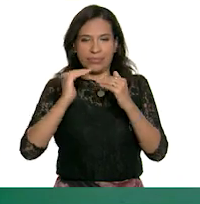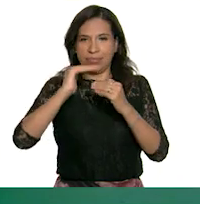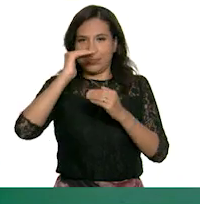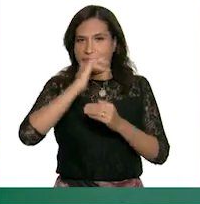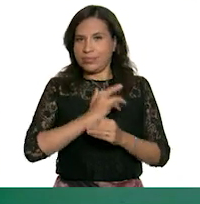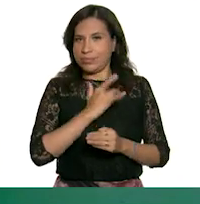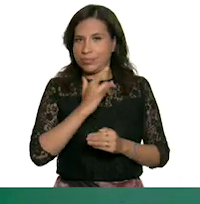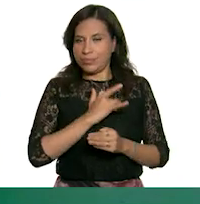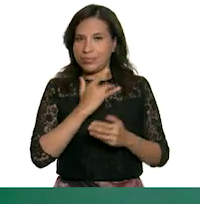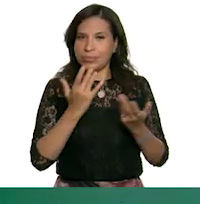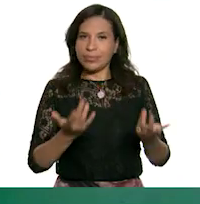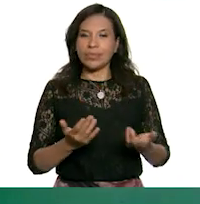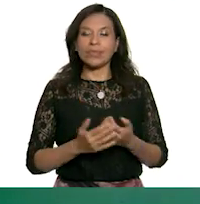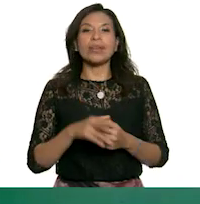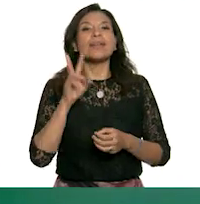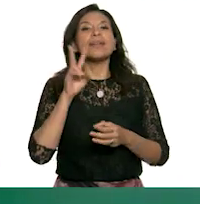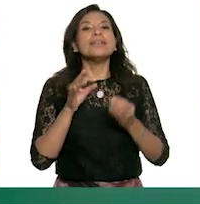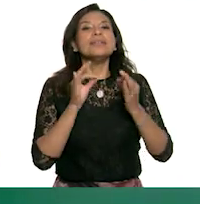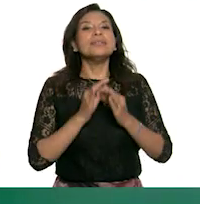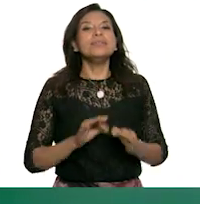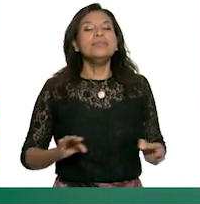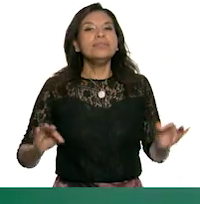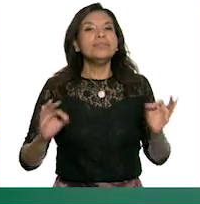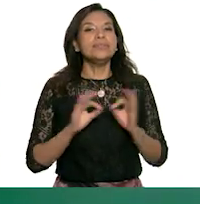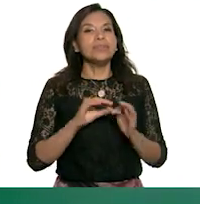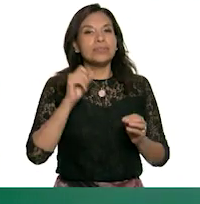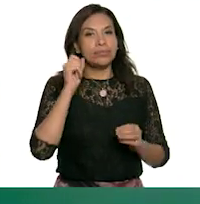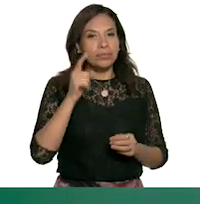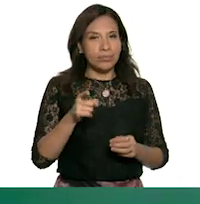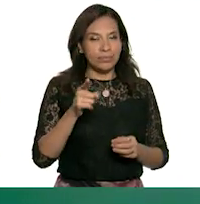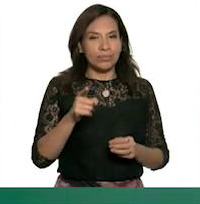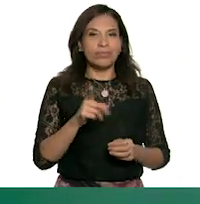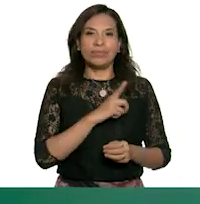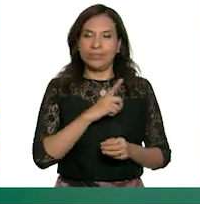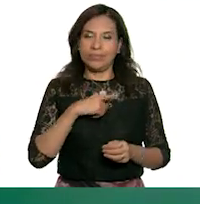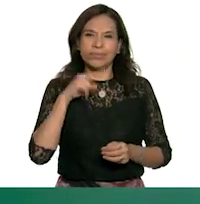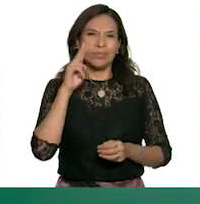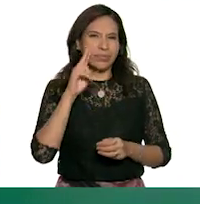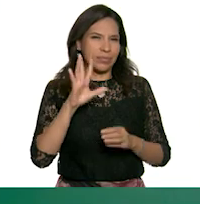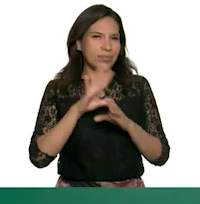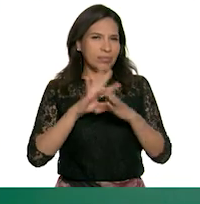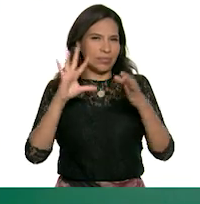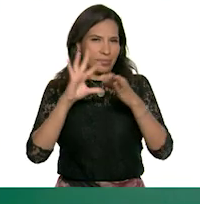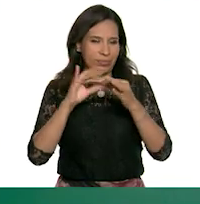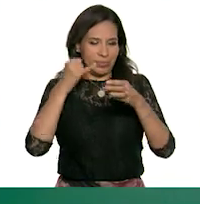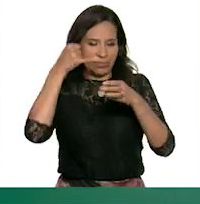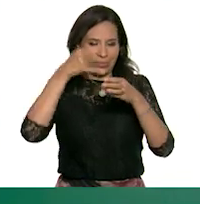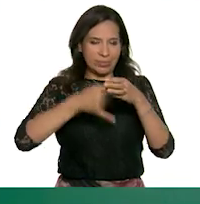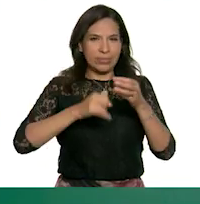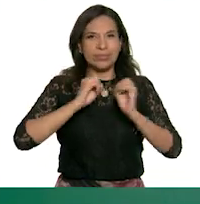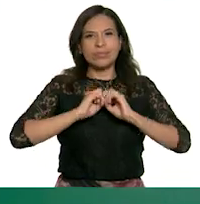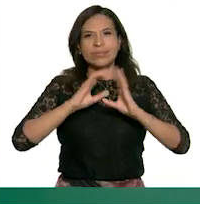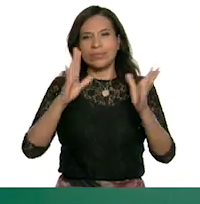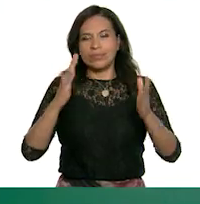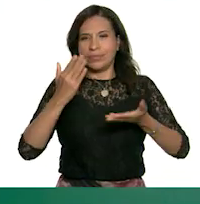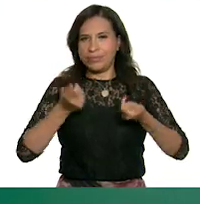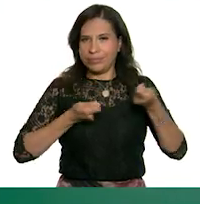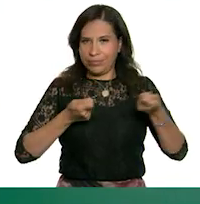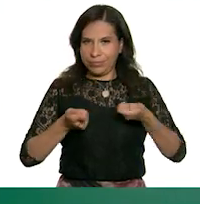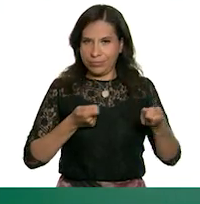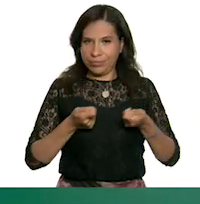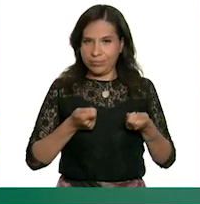sentimos. es muy importante que tú las definas, las entiendas y las regules.